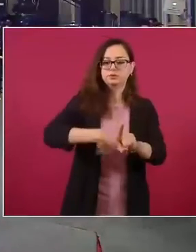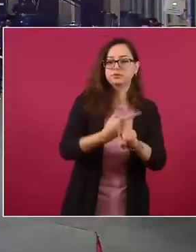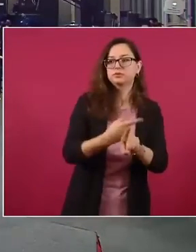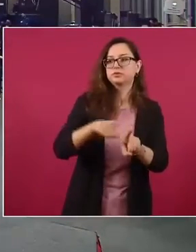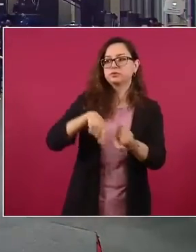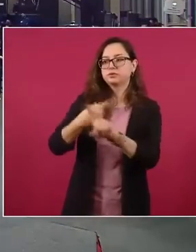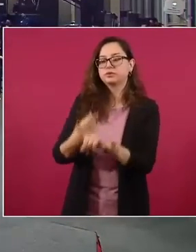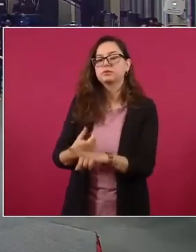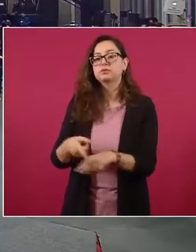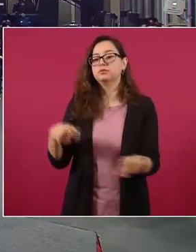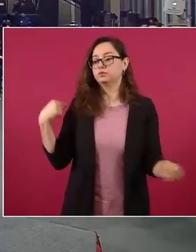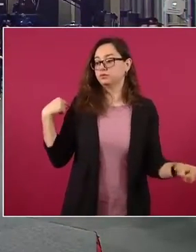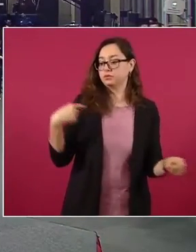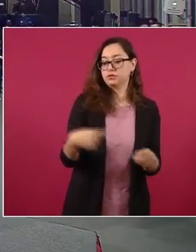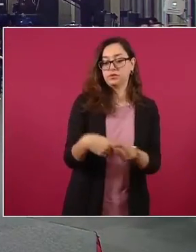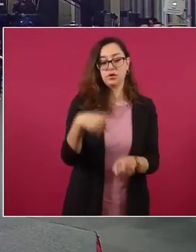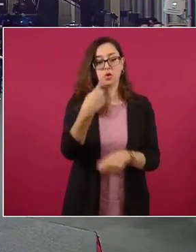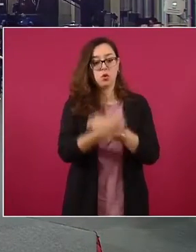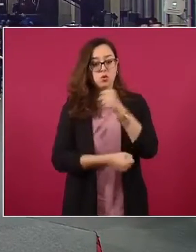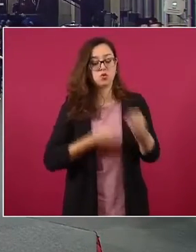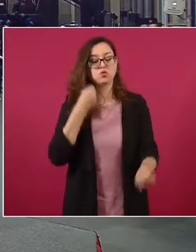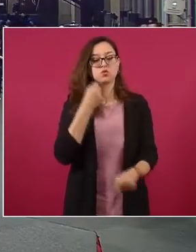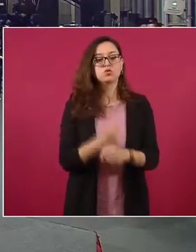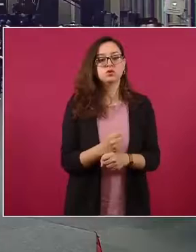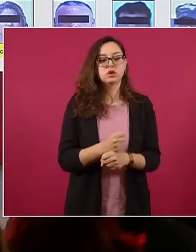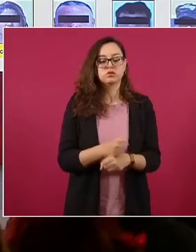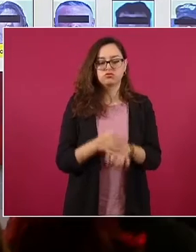logrado en este periodo, siguiente,